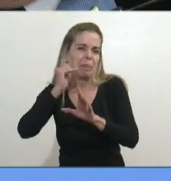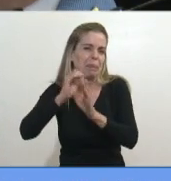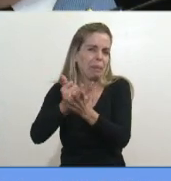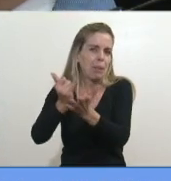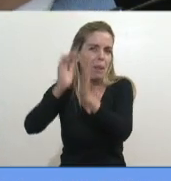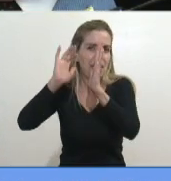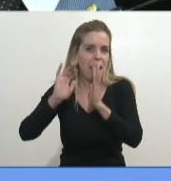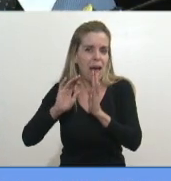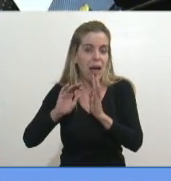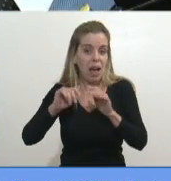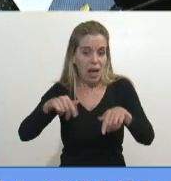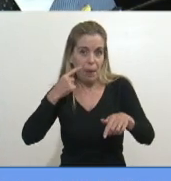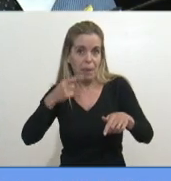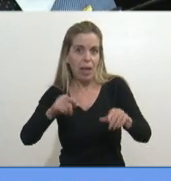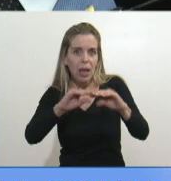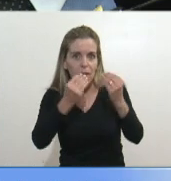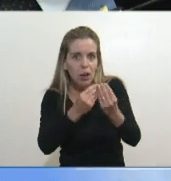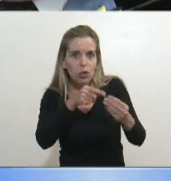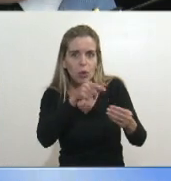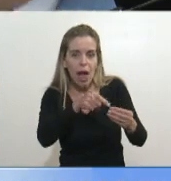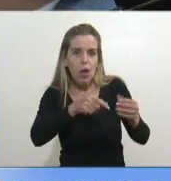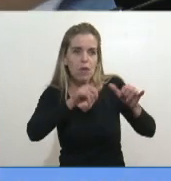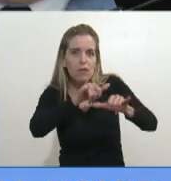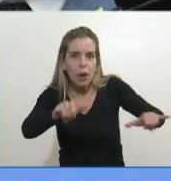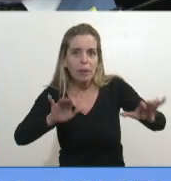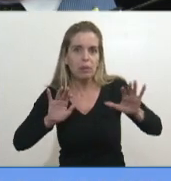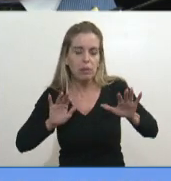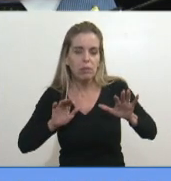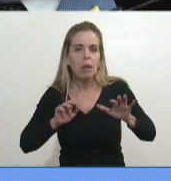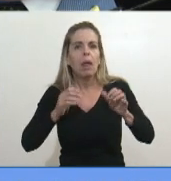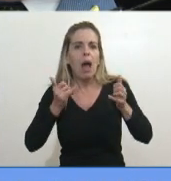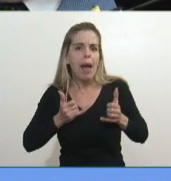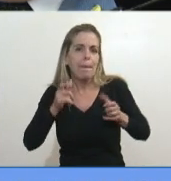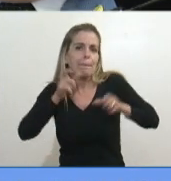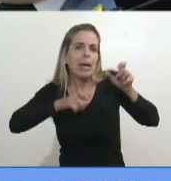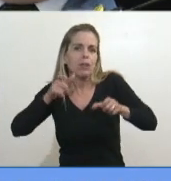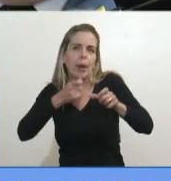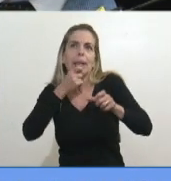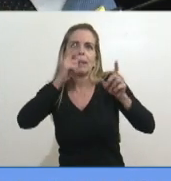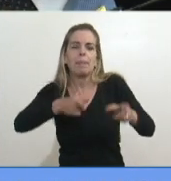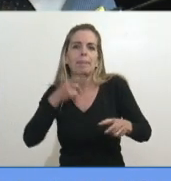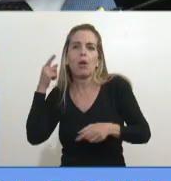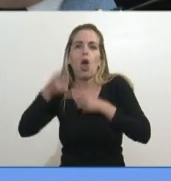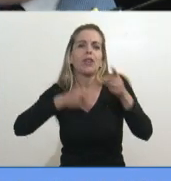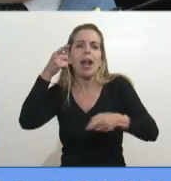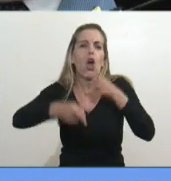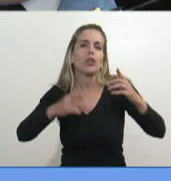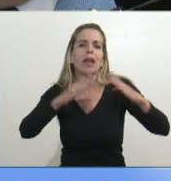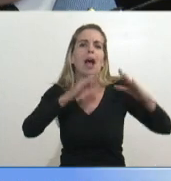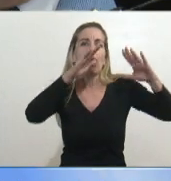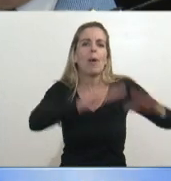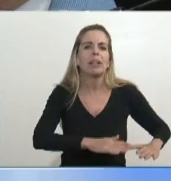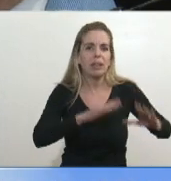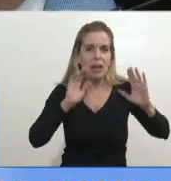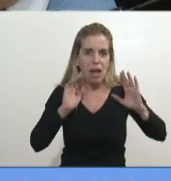Y ahí están los resultados. Después están los anticuarentenas. Porque nosotros cuando estuvimos en la,